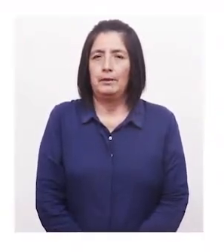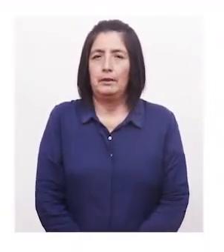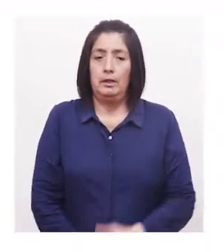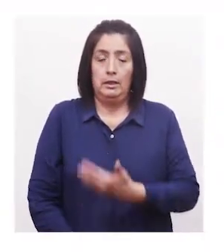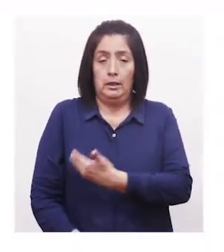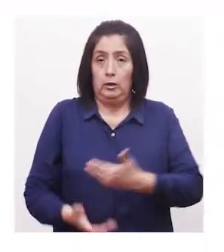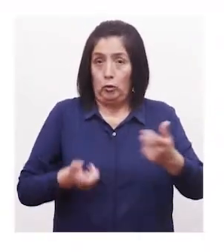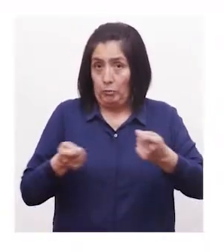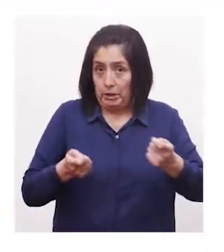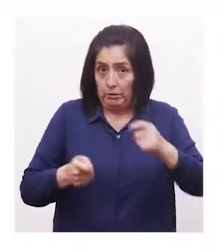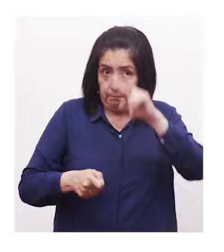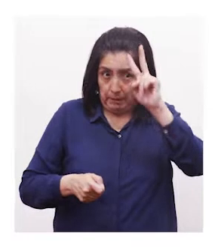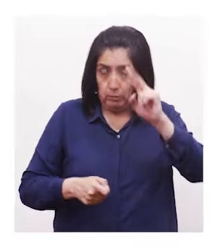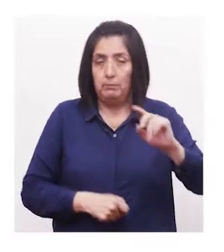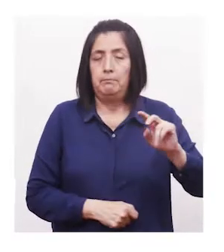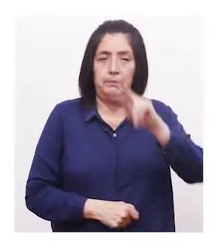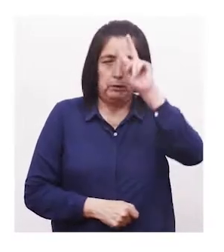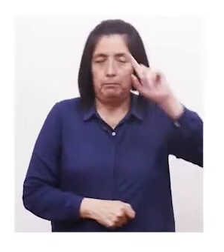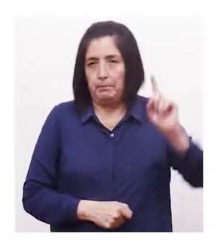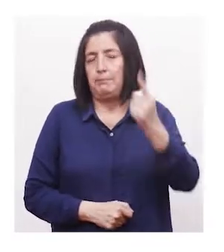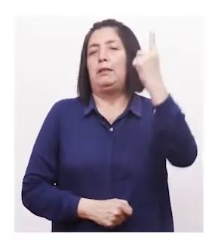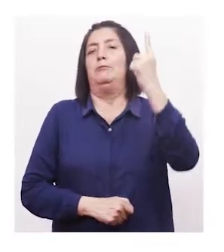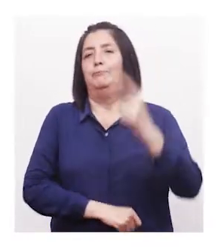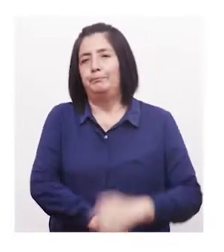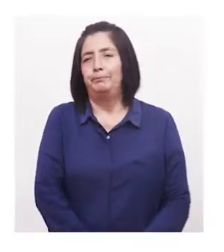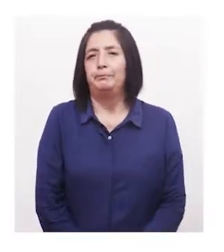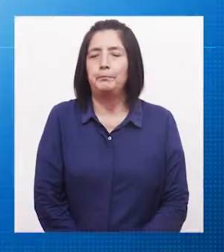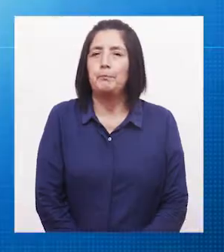Gobierno del Perú El Perú primero